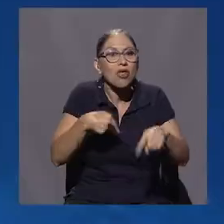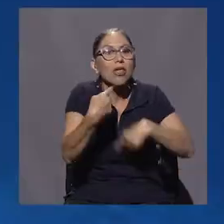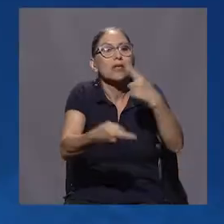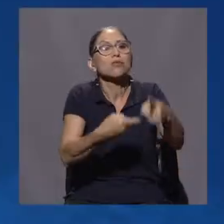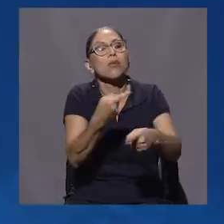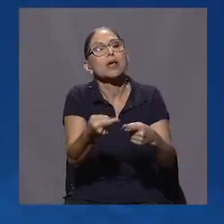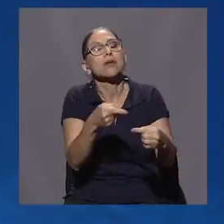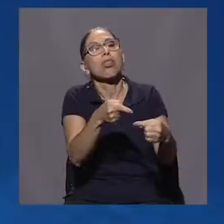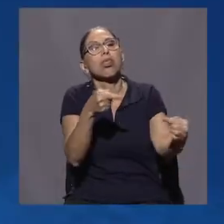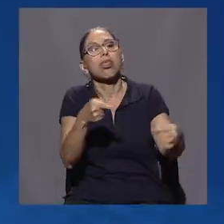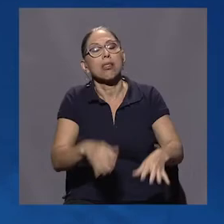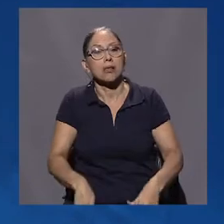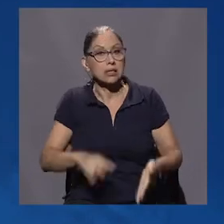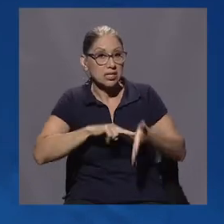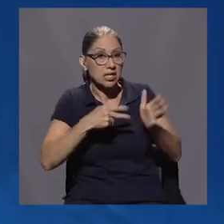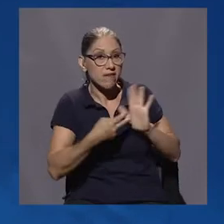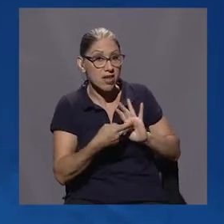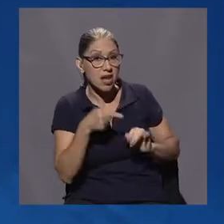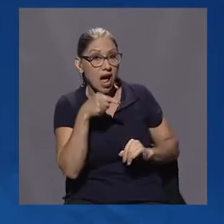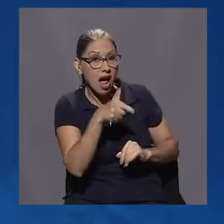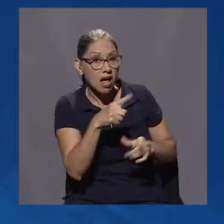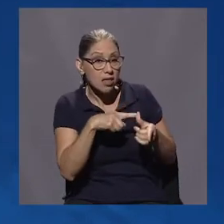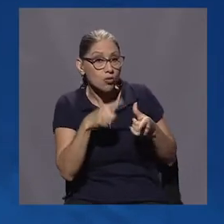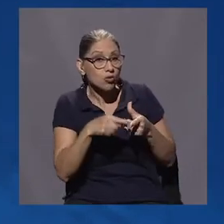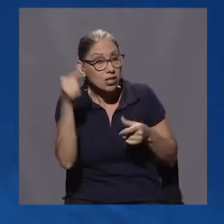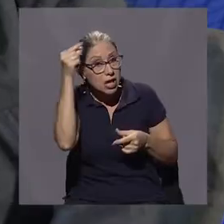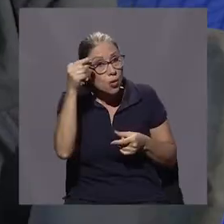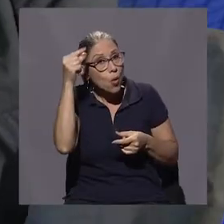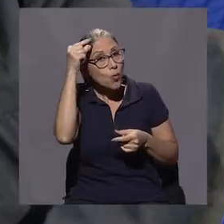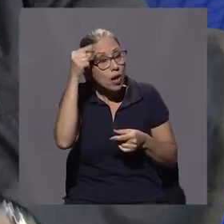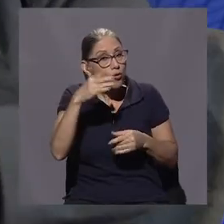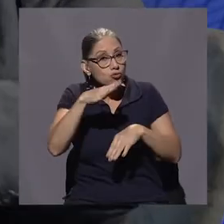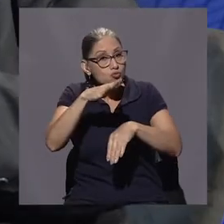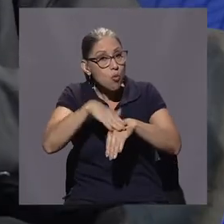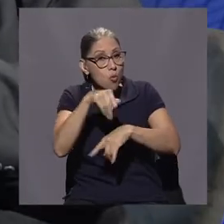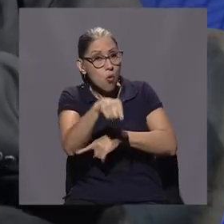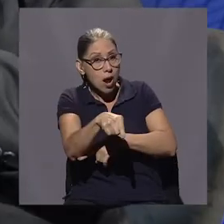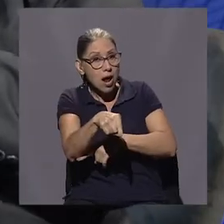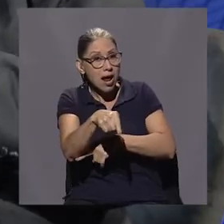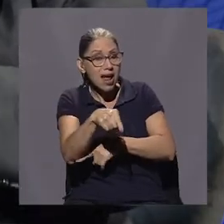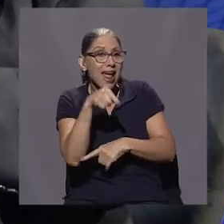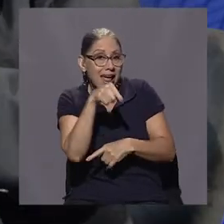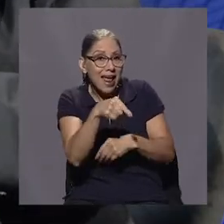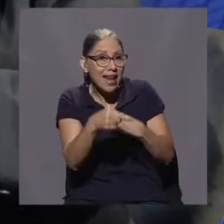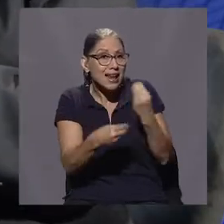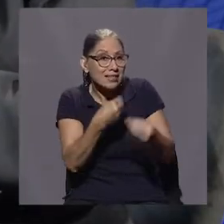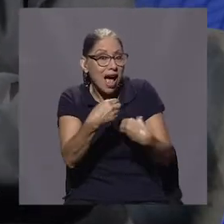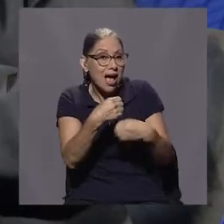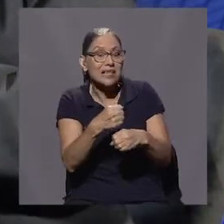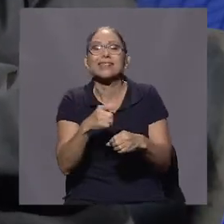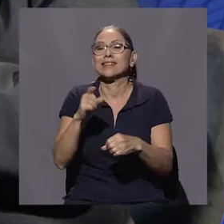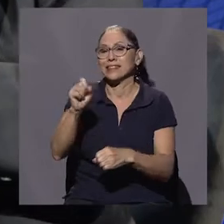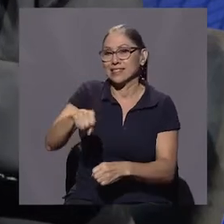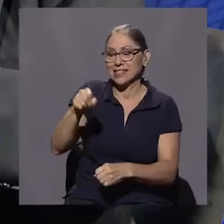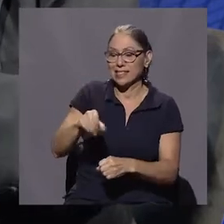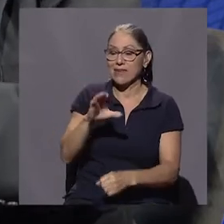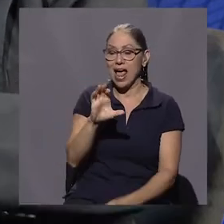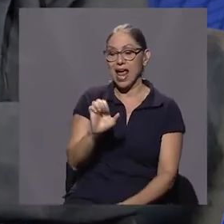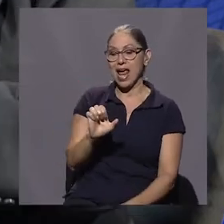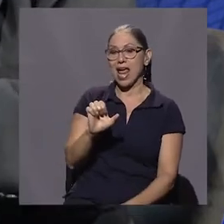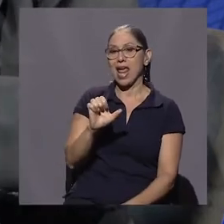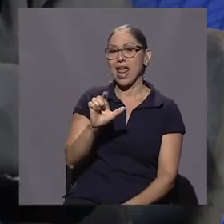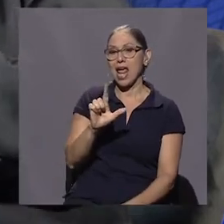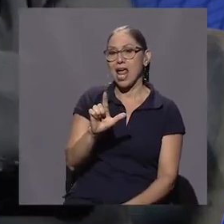palabras, entonces, luego el gobierno se está ahogando con su propia receta. Exactamente. Entonces, ¿eludir qué es? Sí,